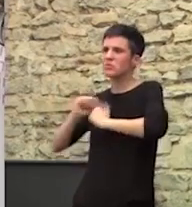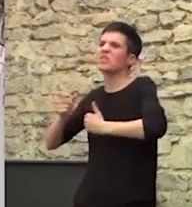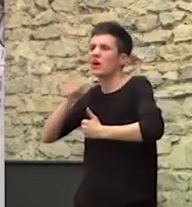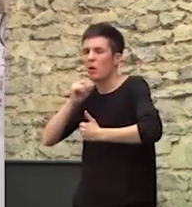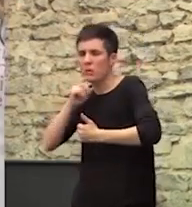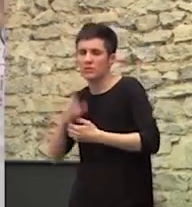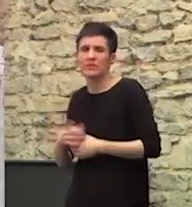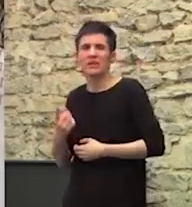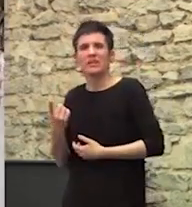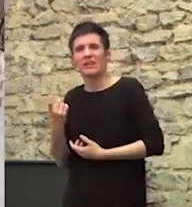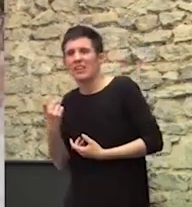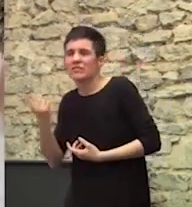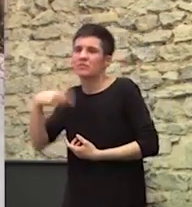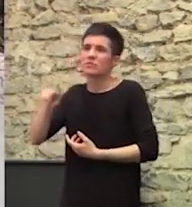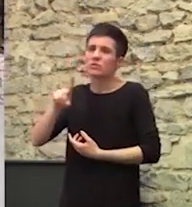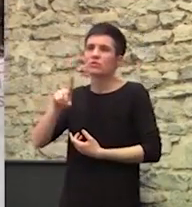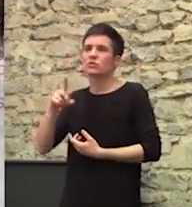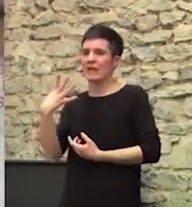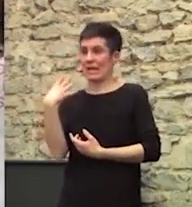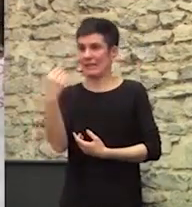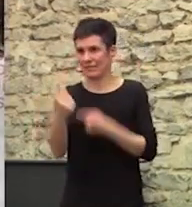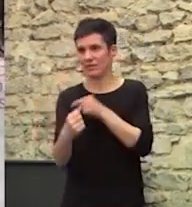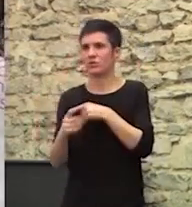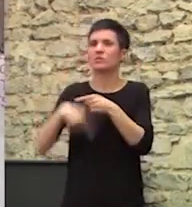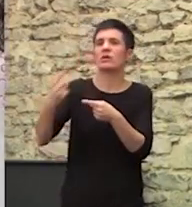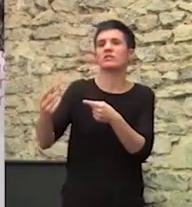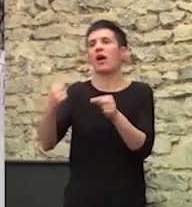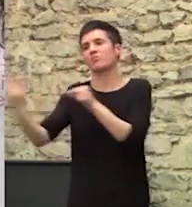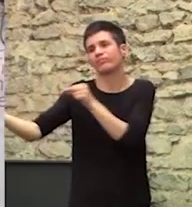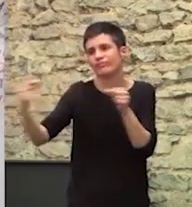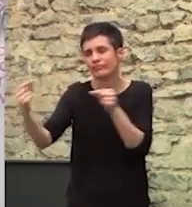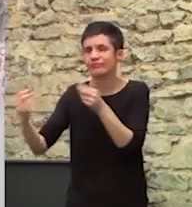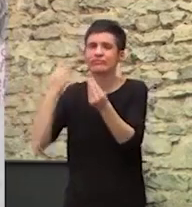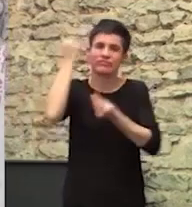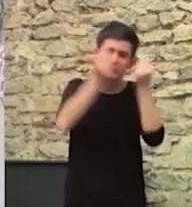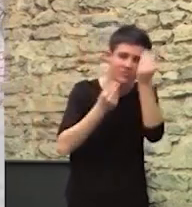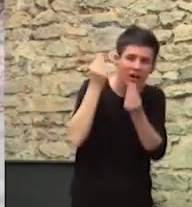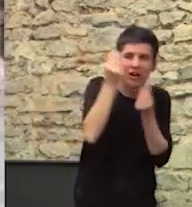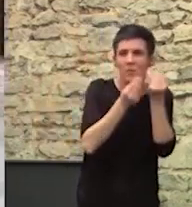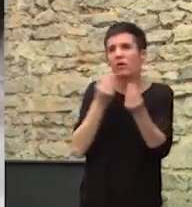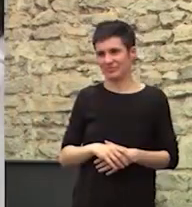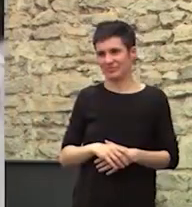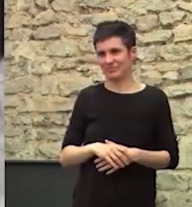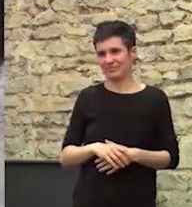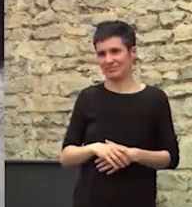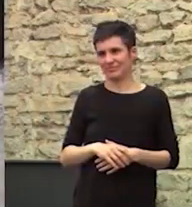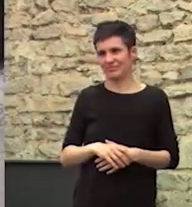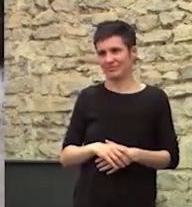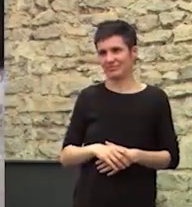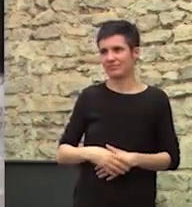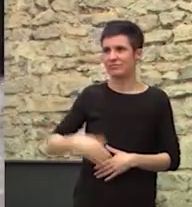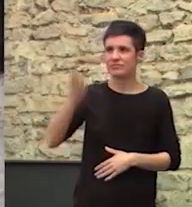Necesito que lo entendáis Y después ya Discutimos Hablamos Reflexionamos Y hacemos todo lo que queráis ¿Cómo